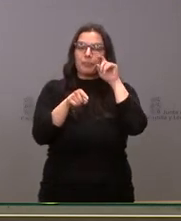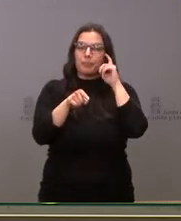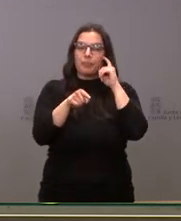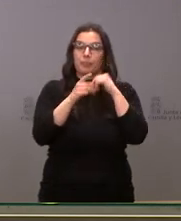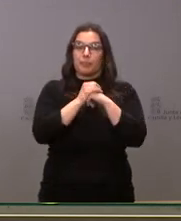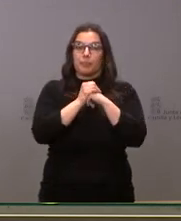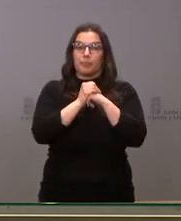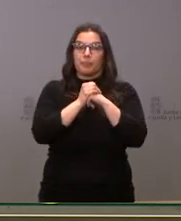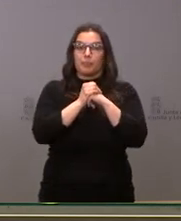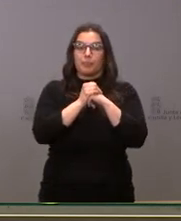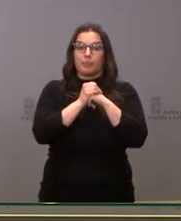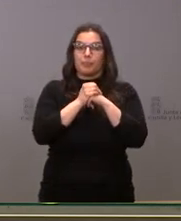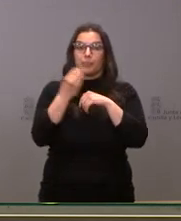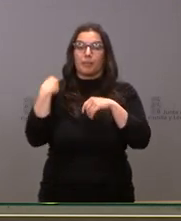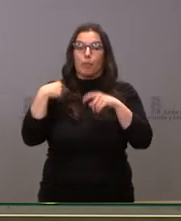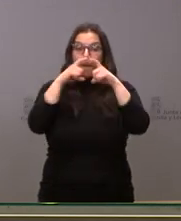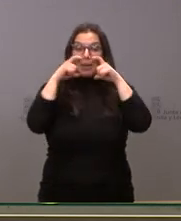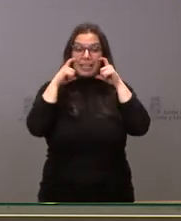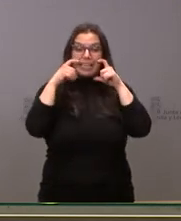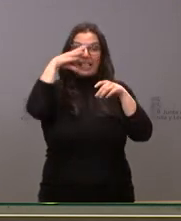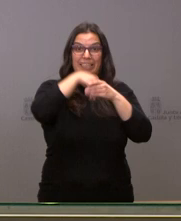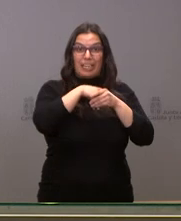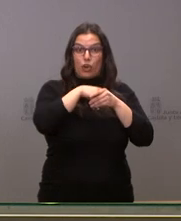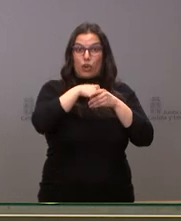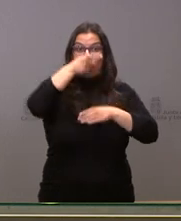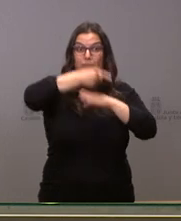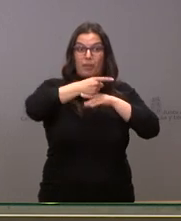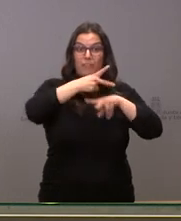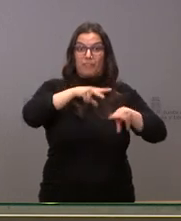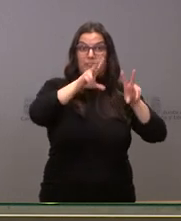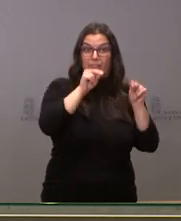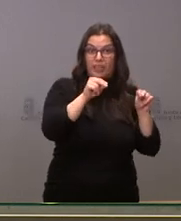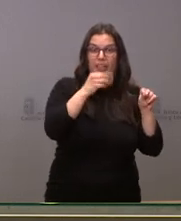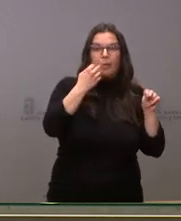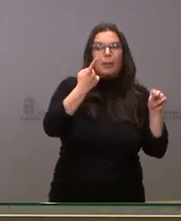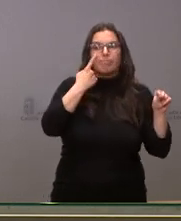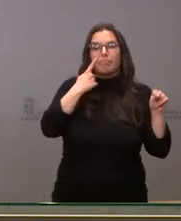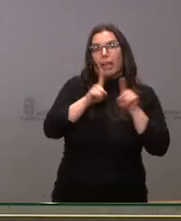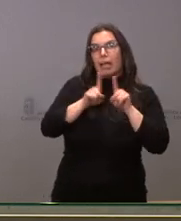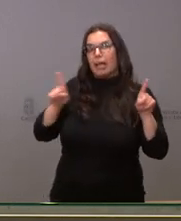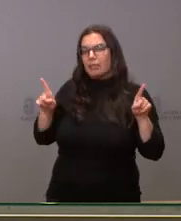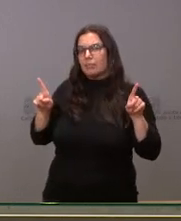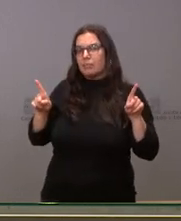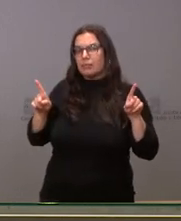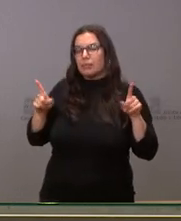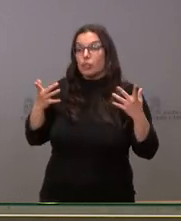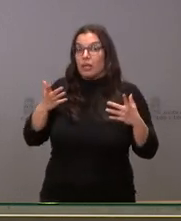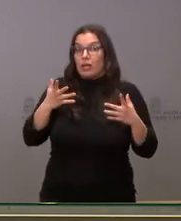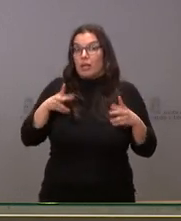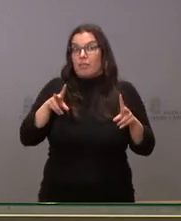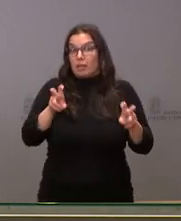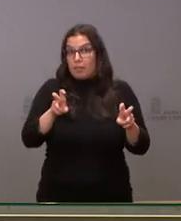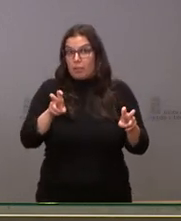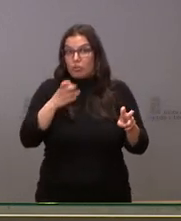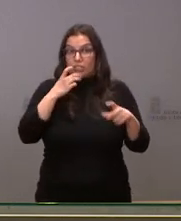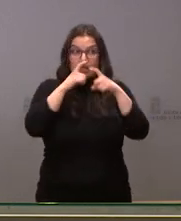se eliminen las mascarillas de interiores habrá que apuntar a las distancias en teoría si se eliminan las mascarillas no se miran las